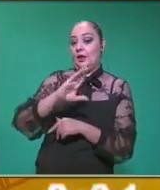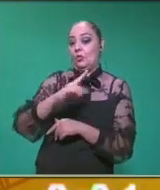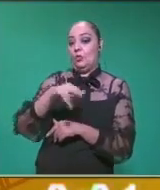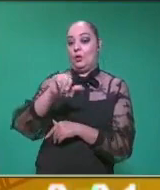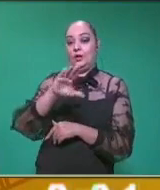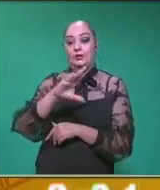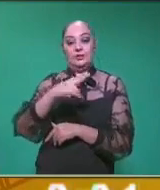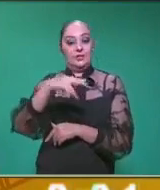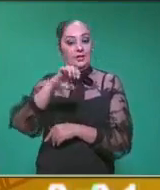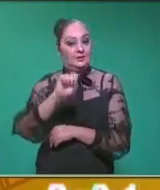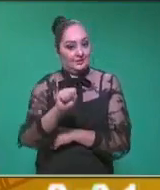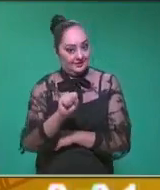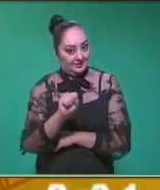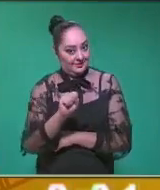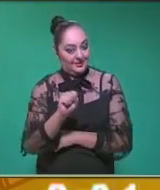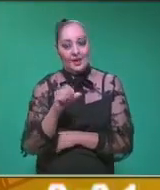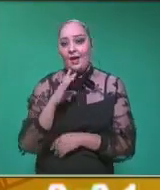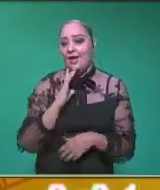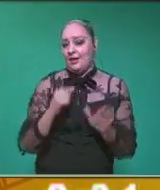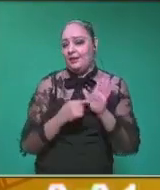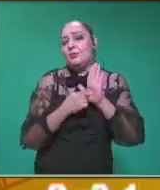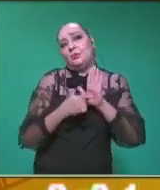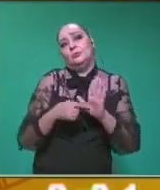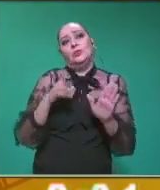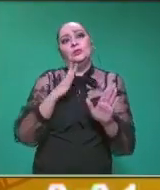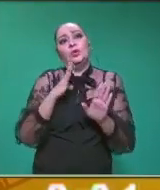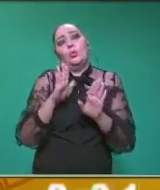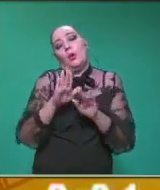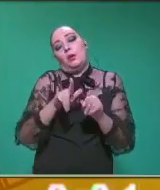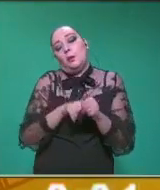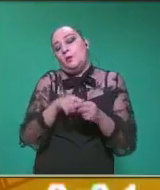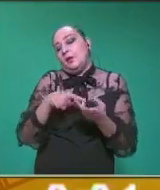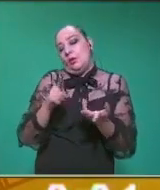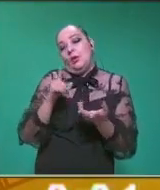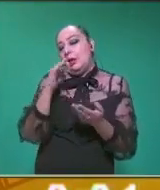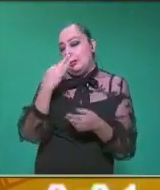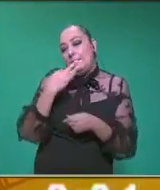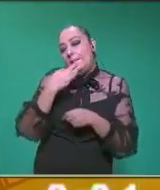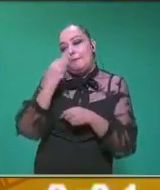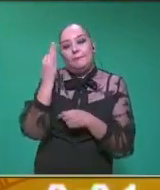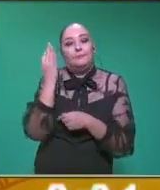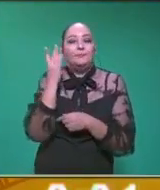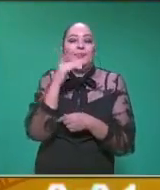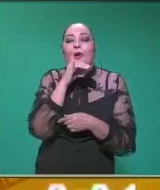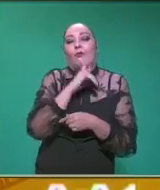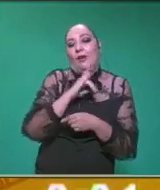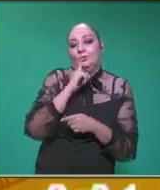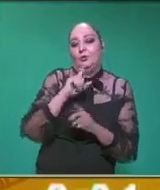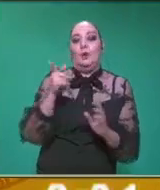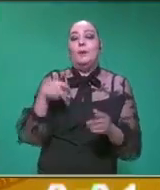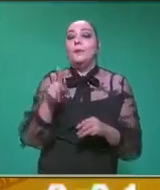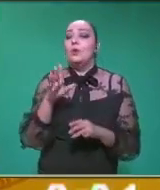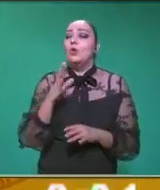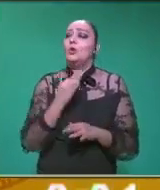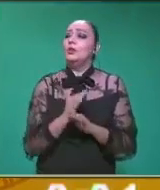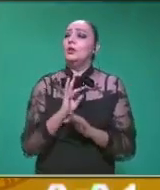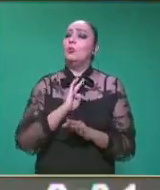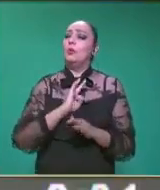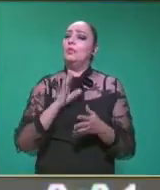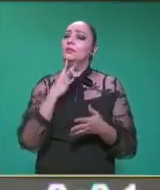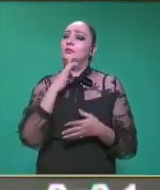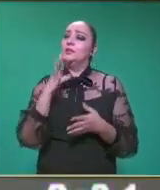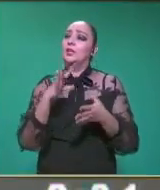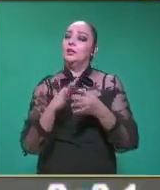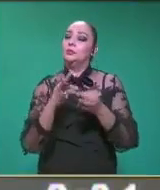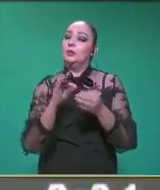de hoy. Aquí tenemos una representación de uno de ellos. Y pues Katia, ¿qué es lo que nos puedes platicar o el primer punto que nos